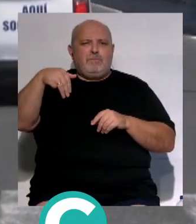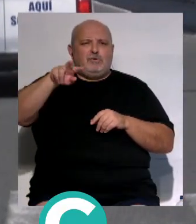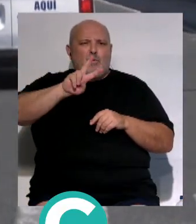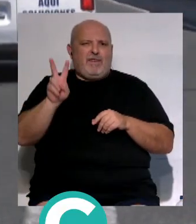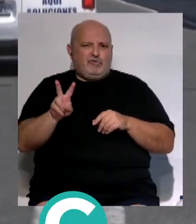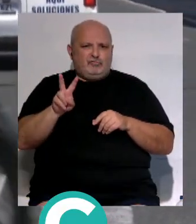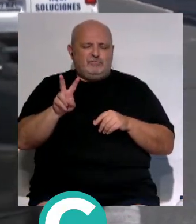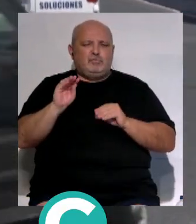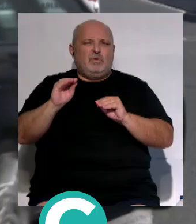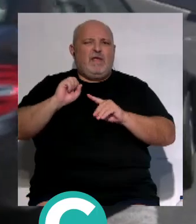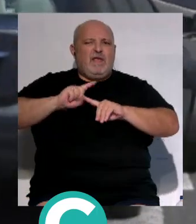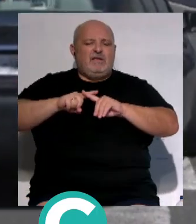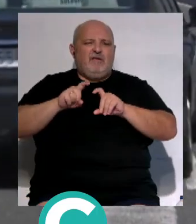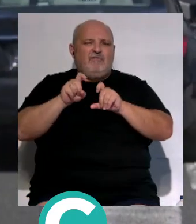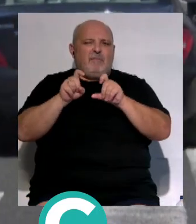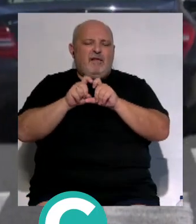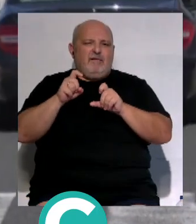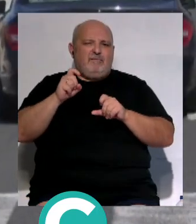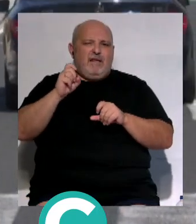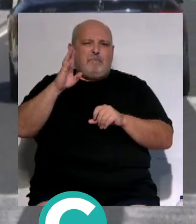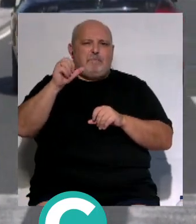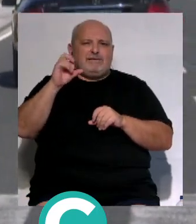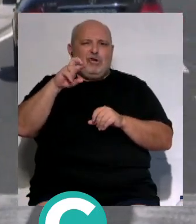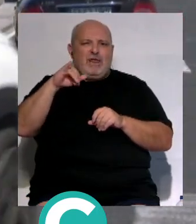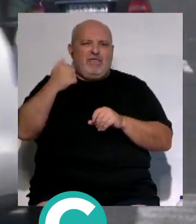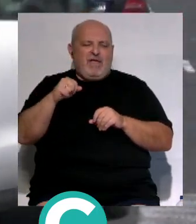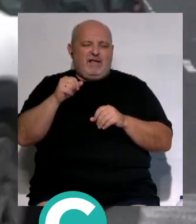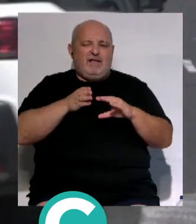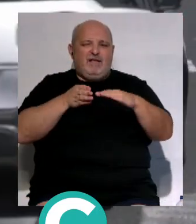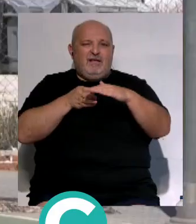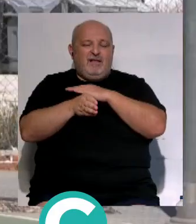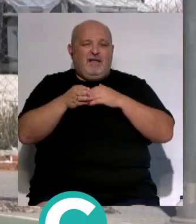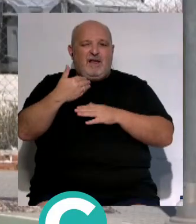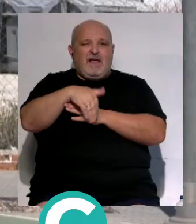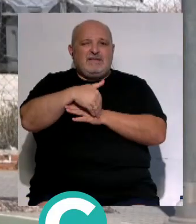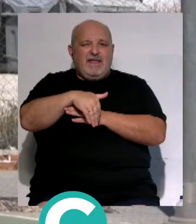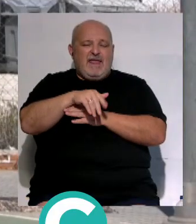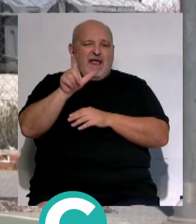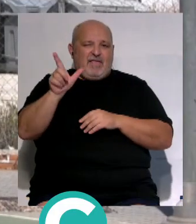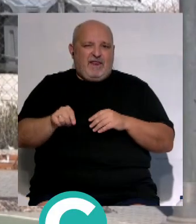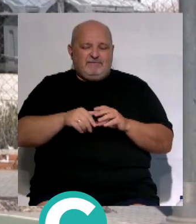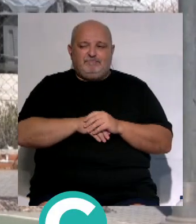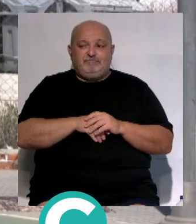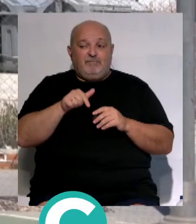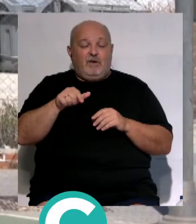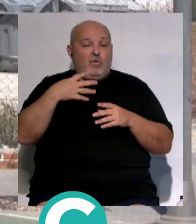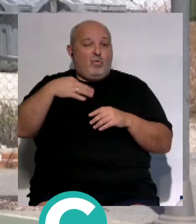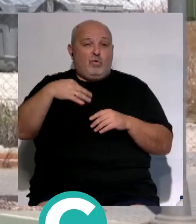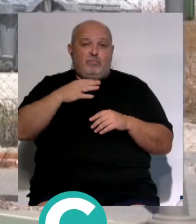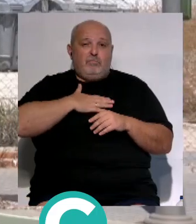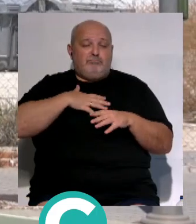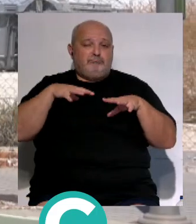cuadrados que pertenecía a la familia Pastoriza. En la entrada al polígono desde la calle Algeciras. Pasa a ser el único